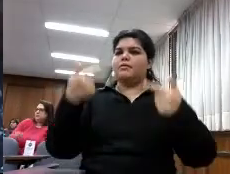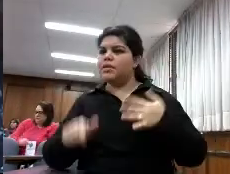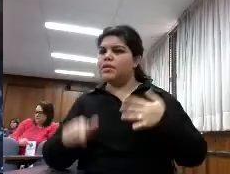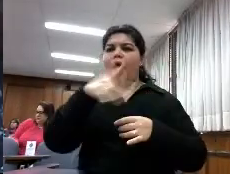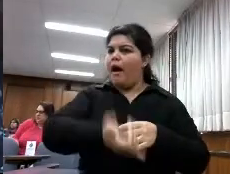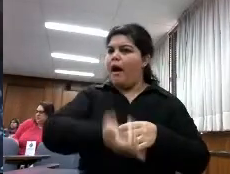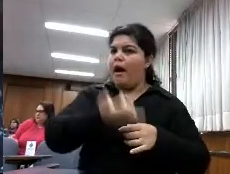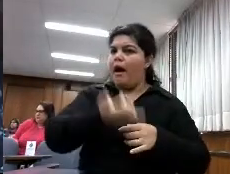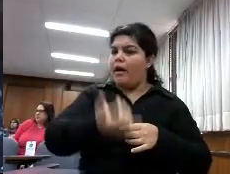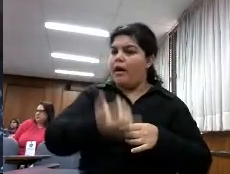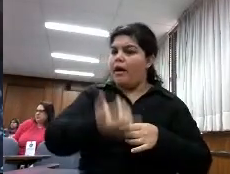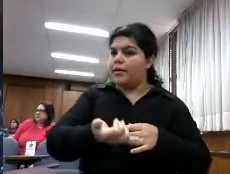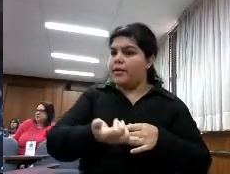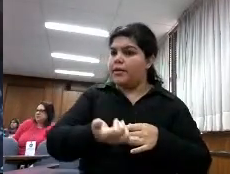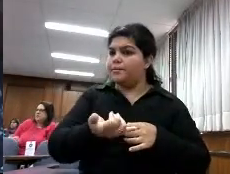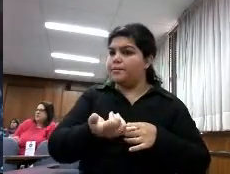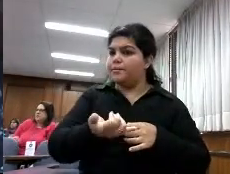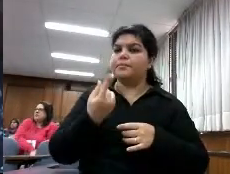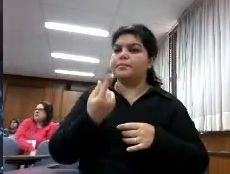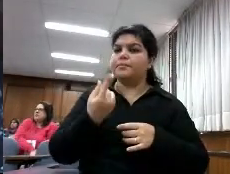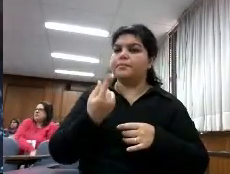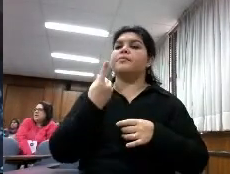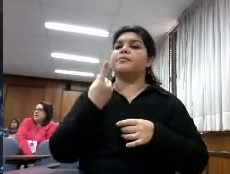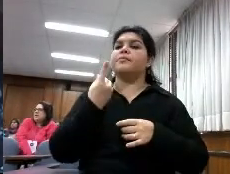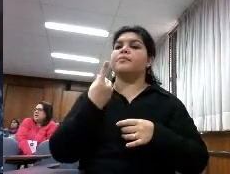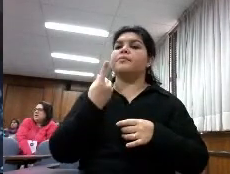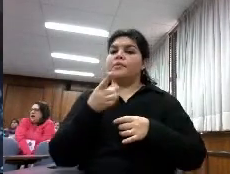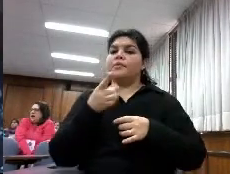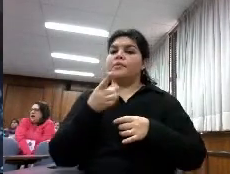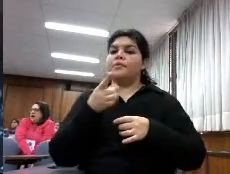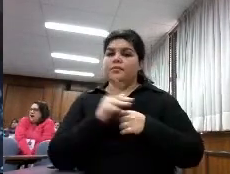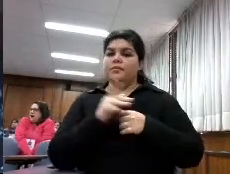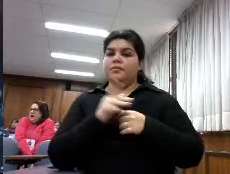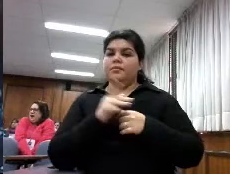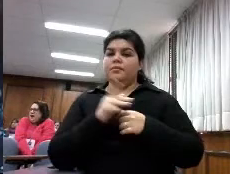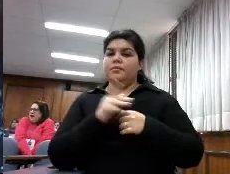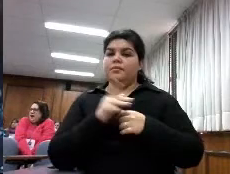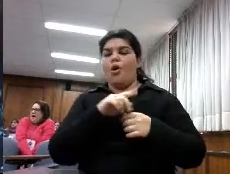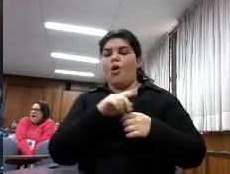tantas otras aplicaciones propietarias nos pasa con Amazon